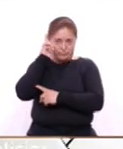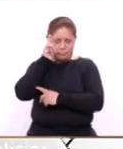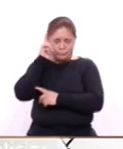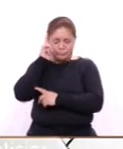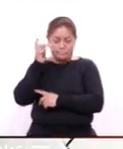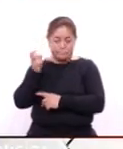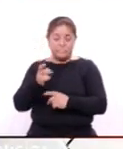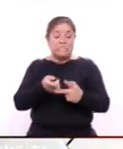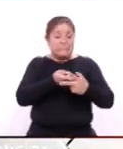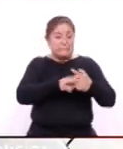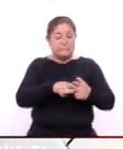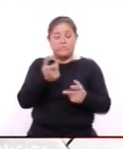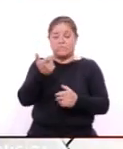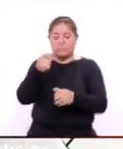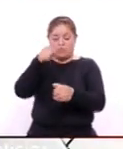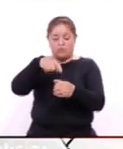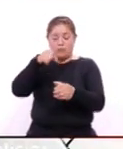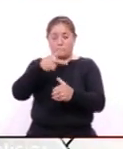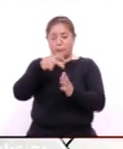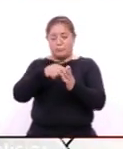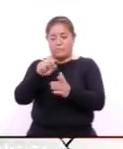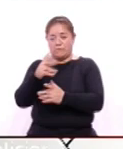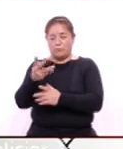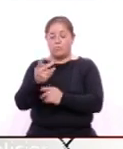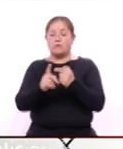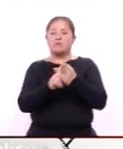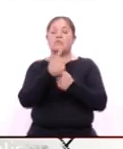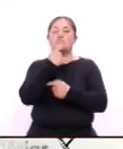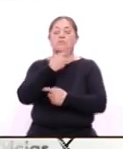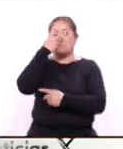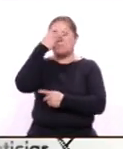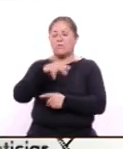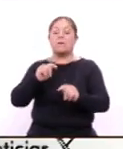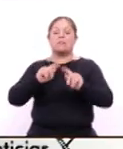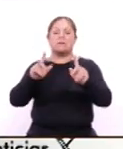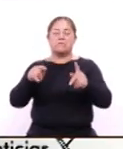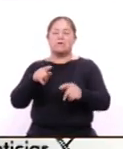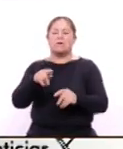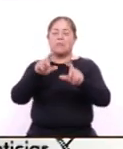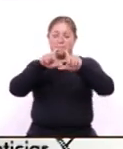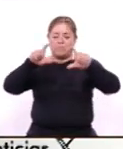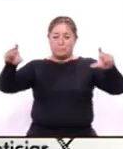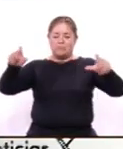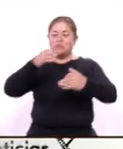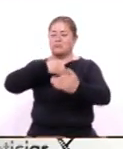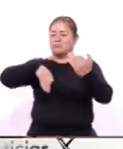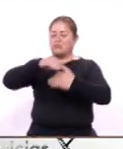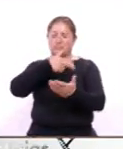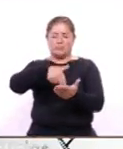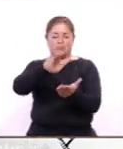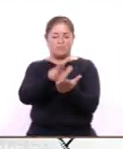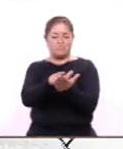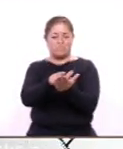Cisneros arrancó la colecta anual 2024 de la Cruz Roja Mexicana en Tlaxcala denominada Todos Somos Héroes